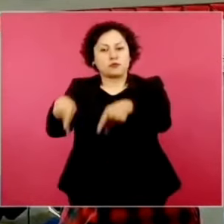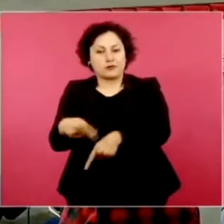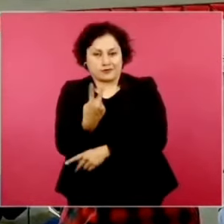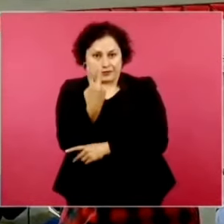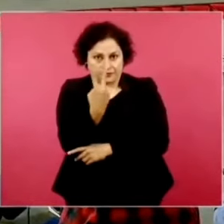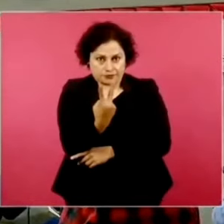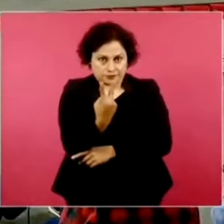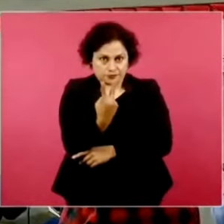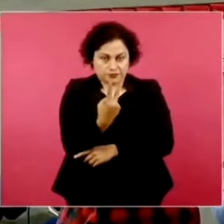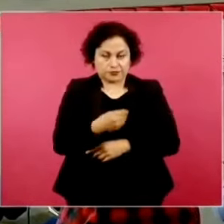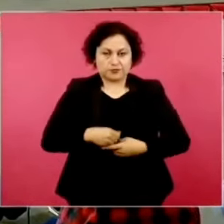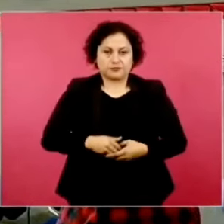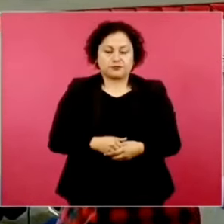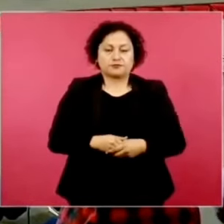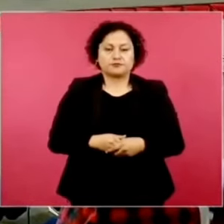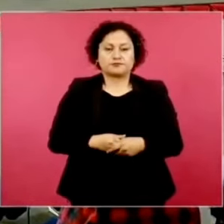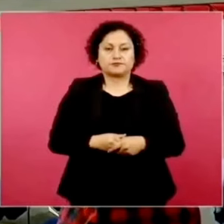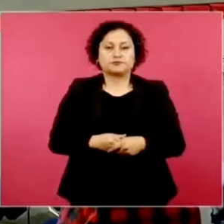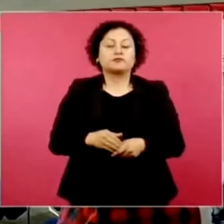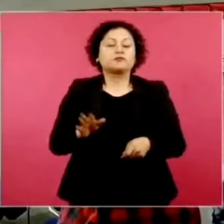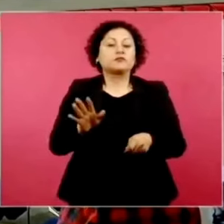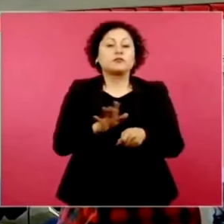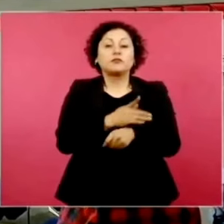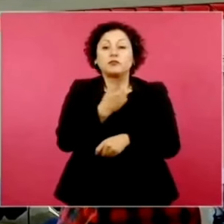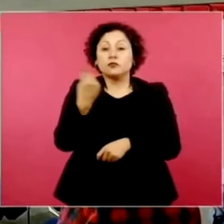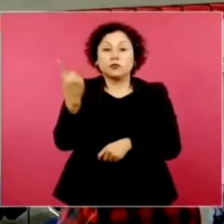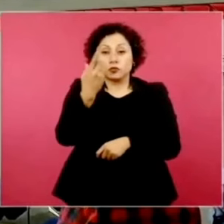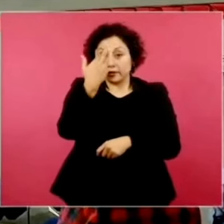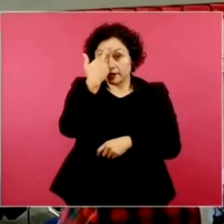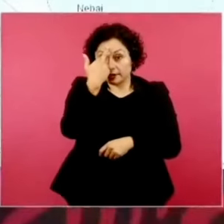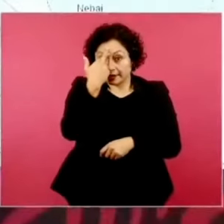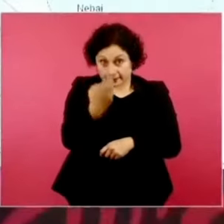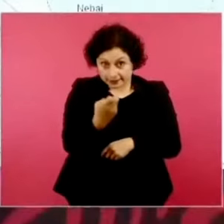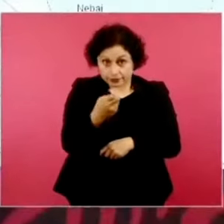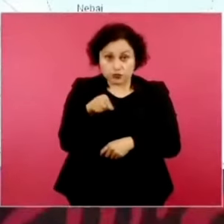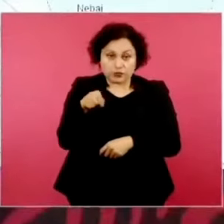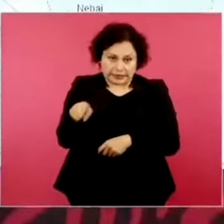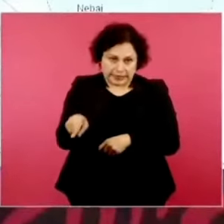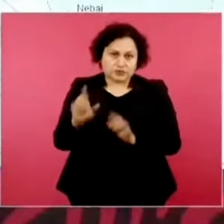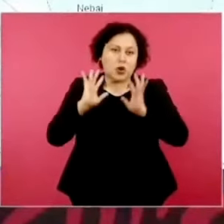porque toda esta gente que vive en la sierra,